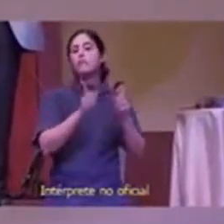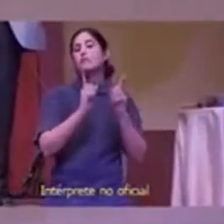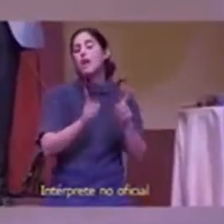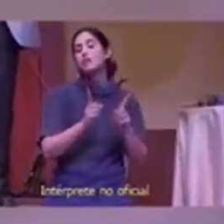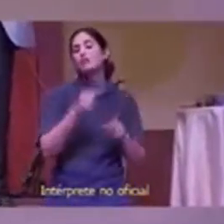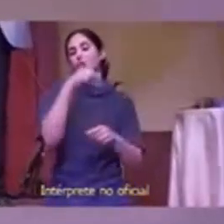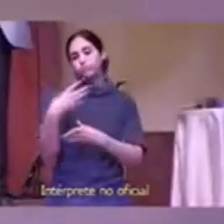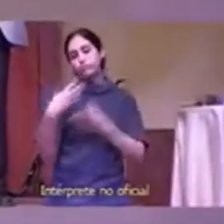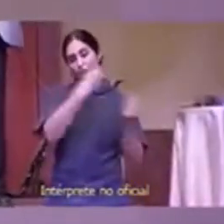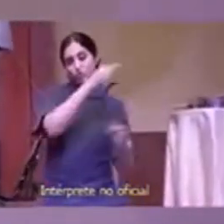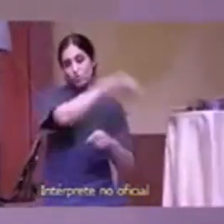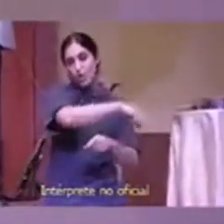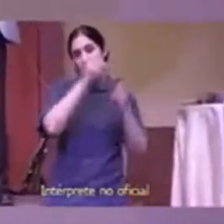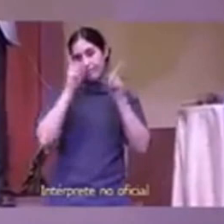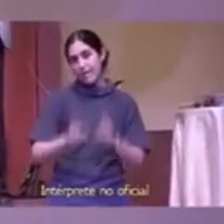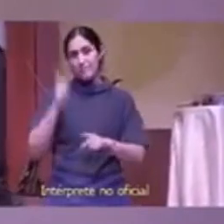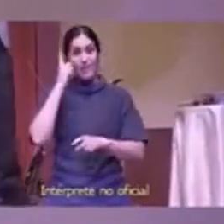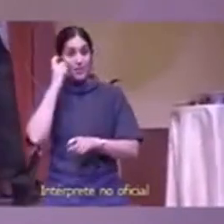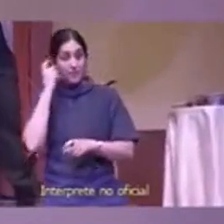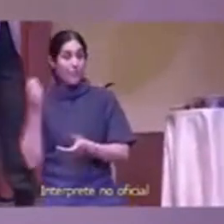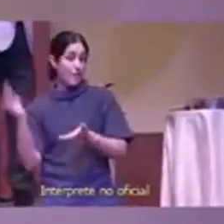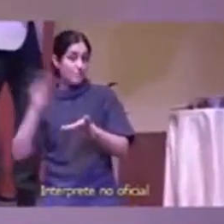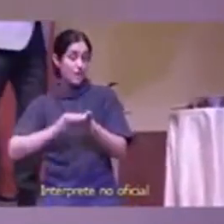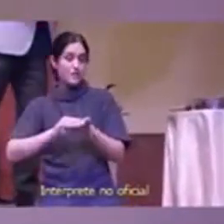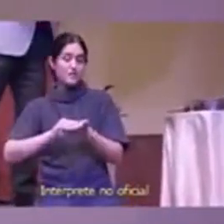mandamos maestros para ayudarlos a aprender